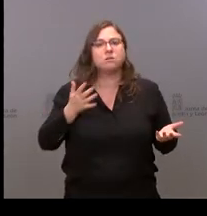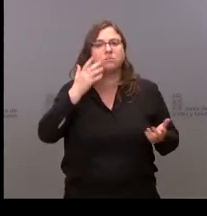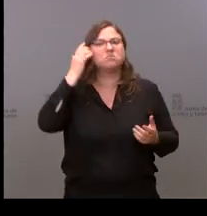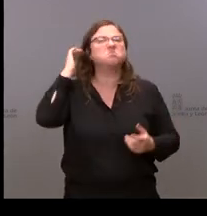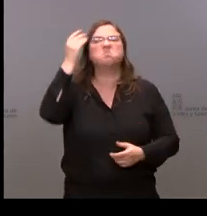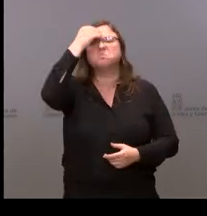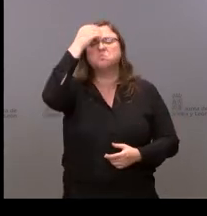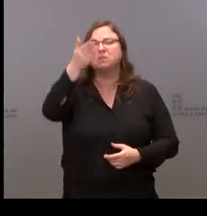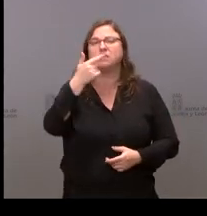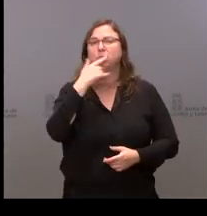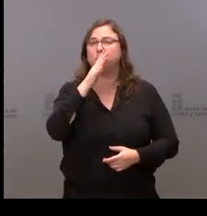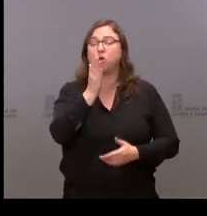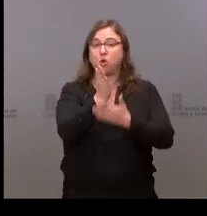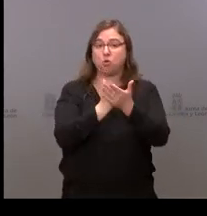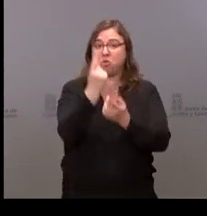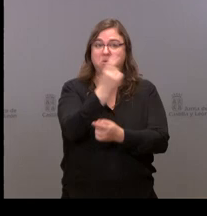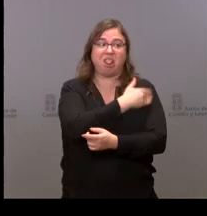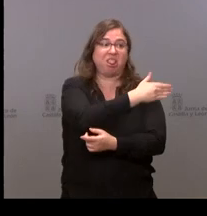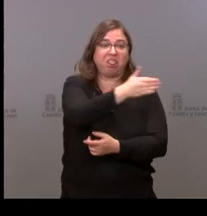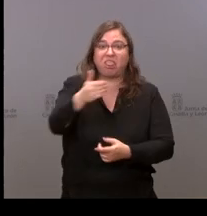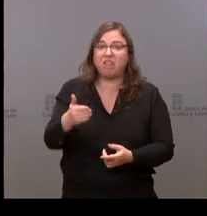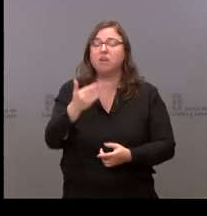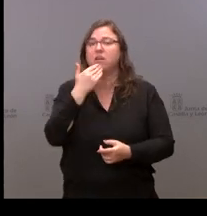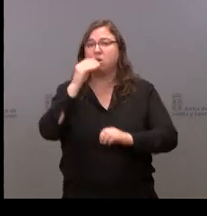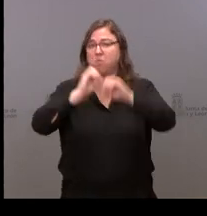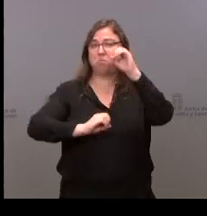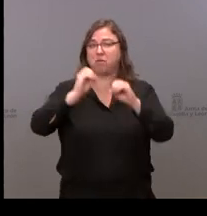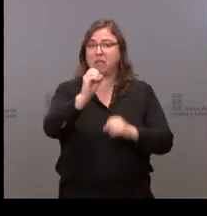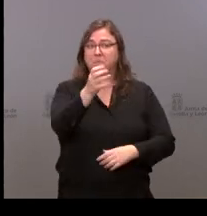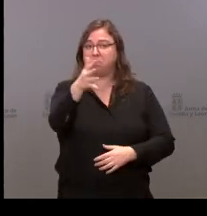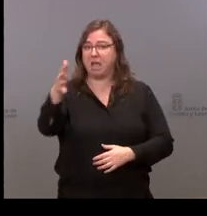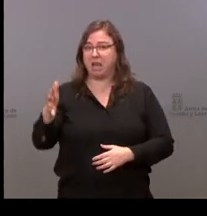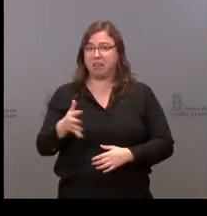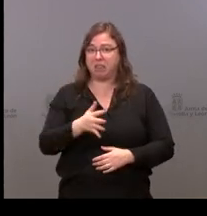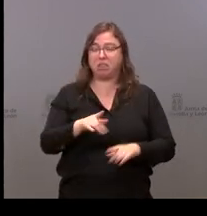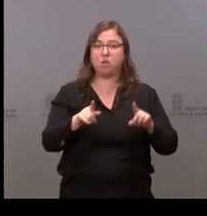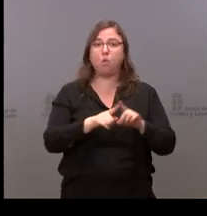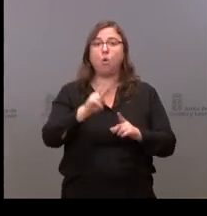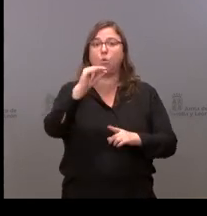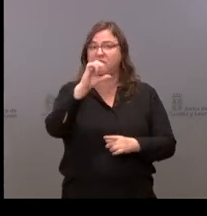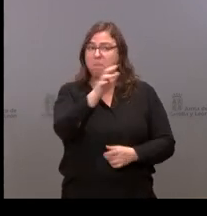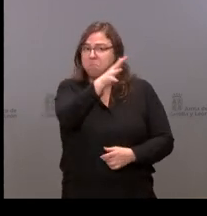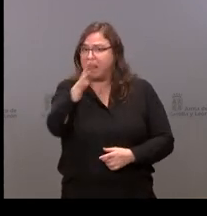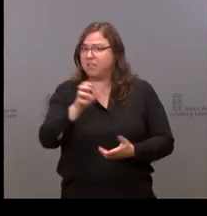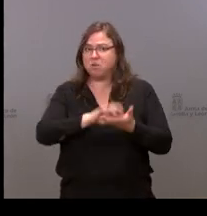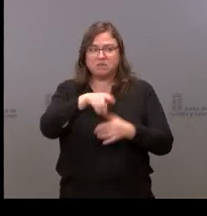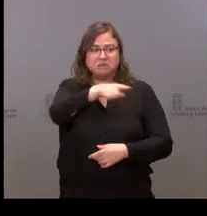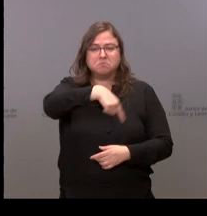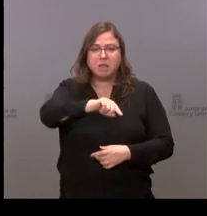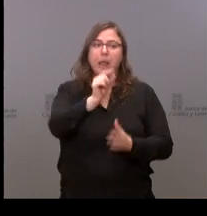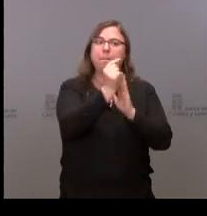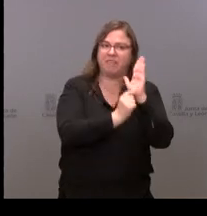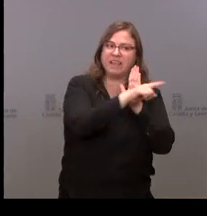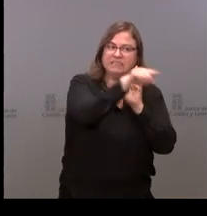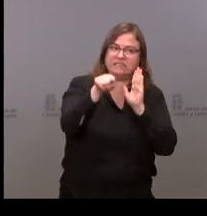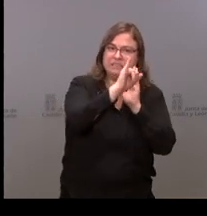¿qué lectura hace de que comunidades limítrofes con incidencias muy similares y datos de UCI muy similares a Castillo León tomen medidas y nosotros